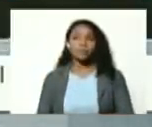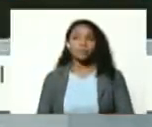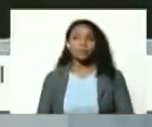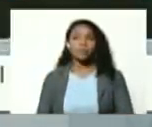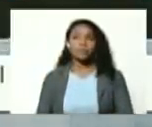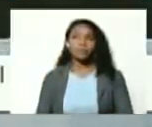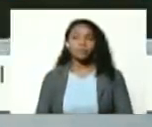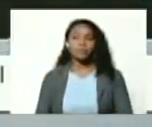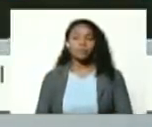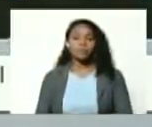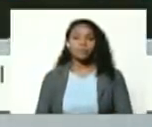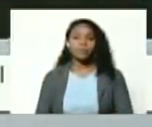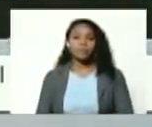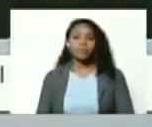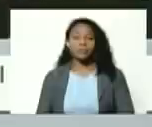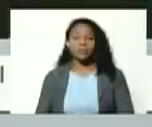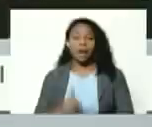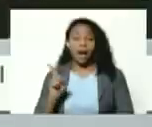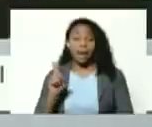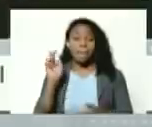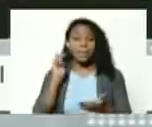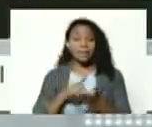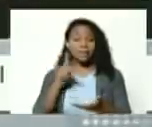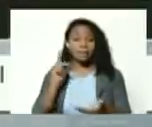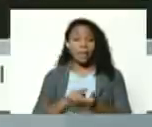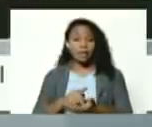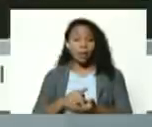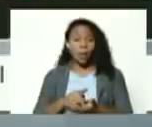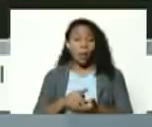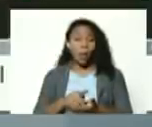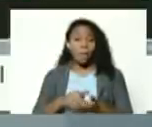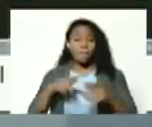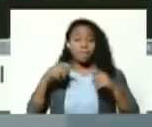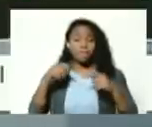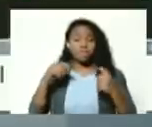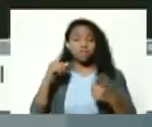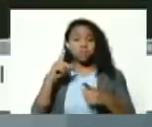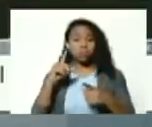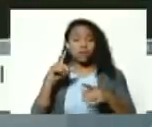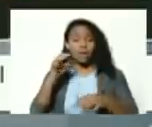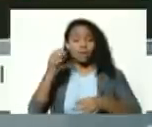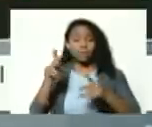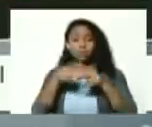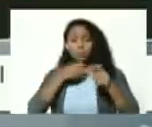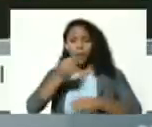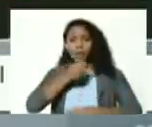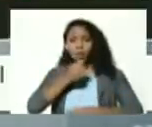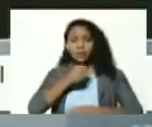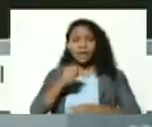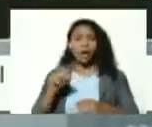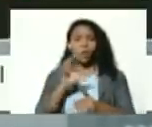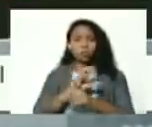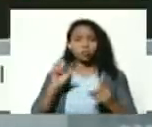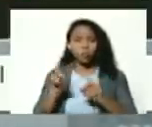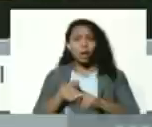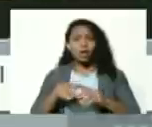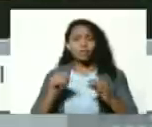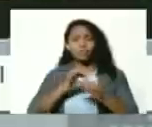han estado participando periodistas abogados cultores estudiantes sociólogos